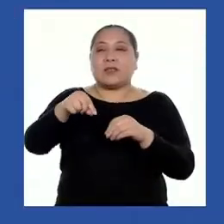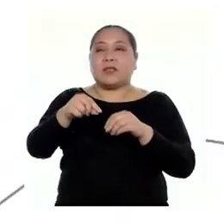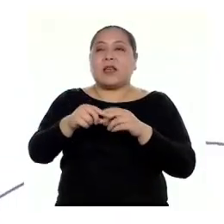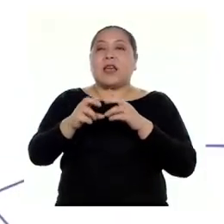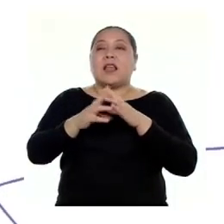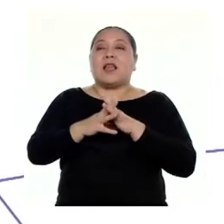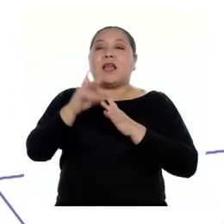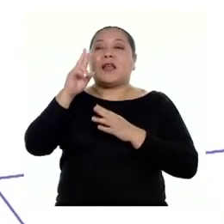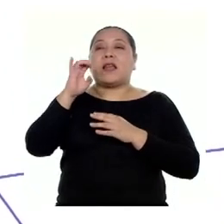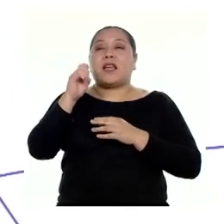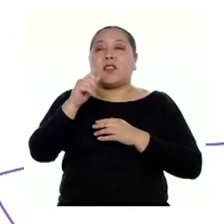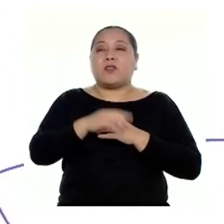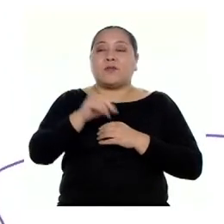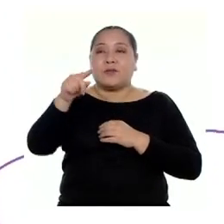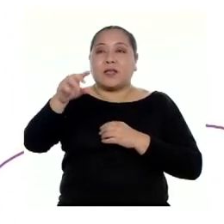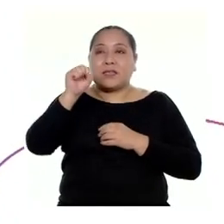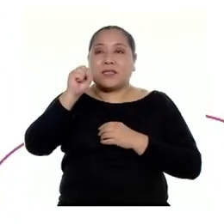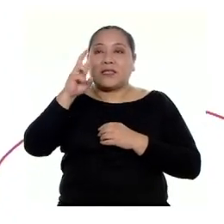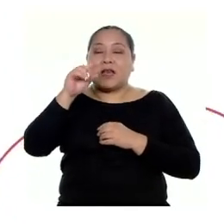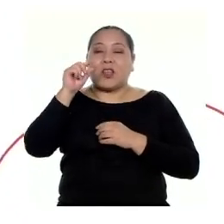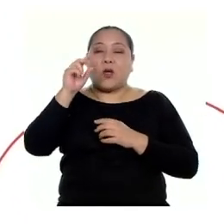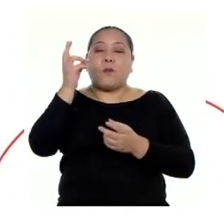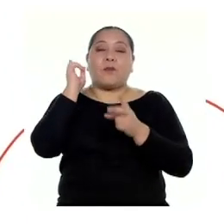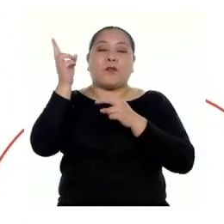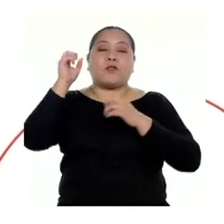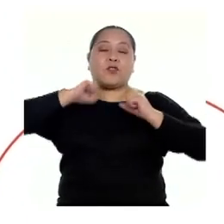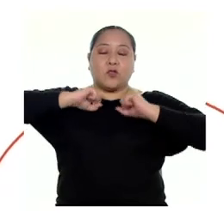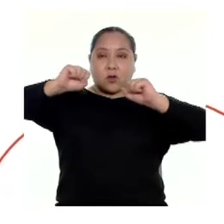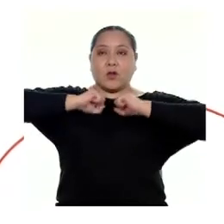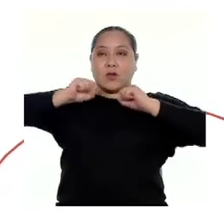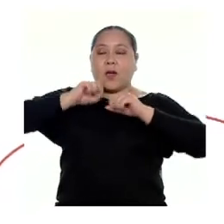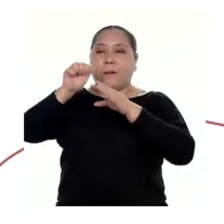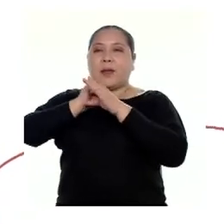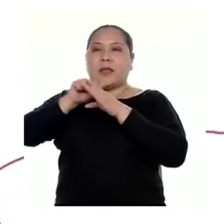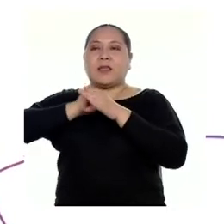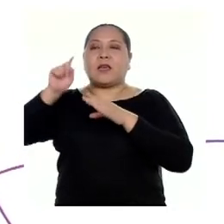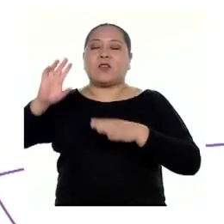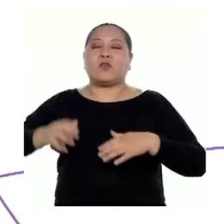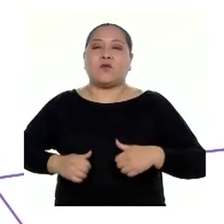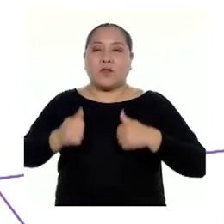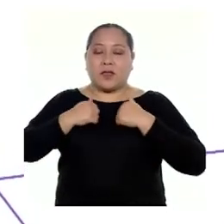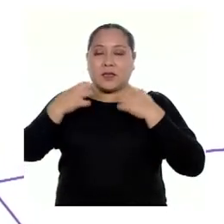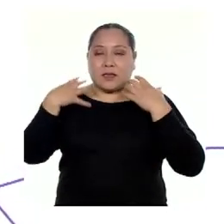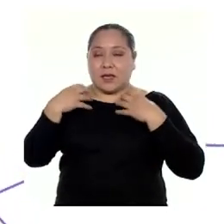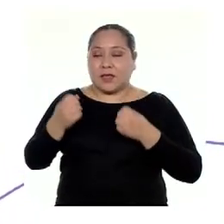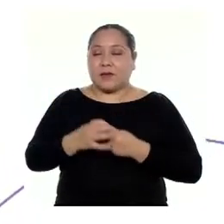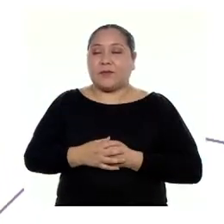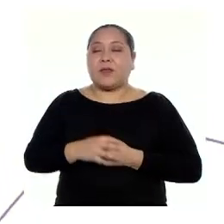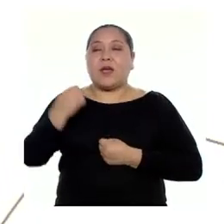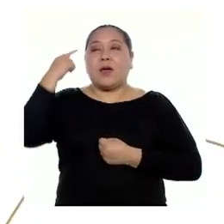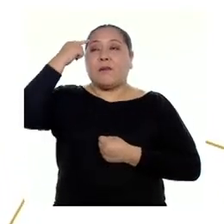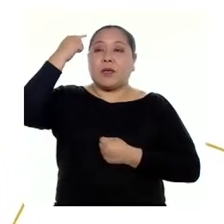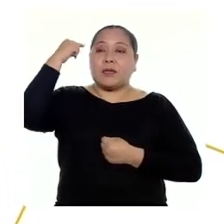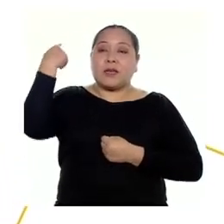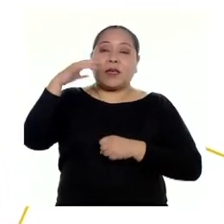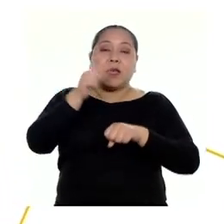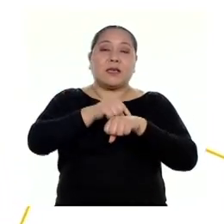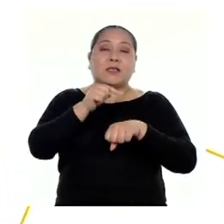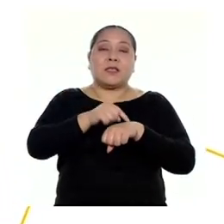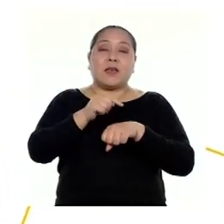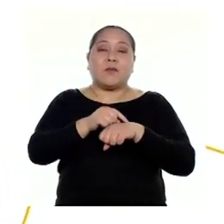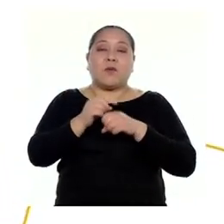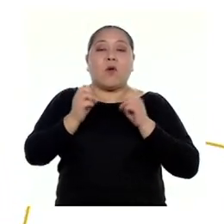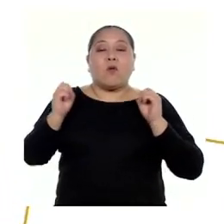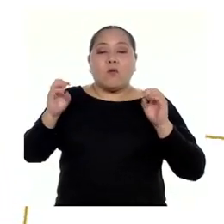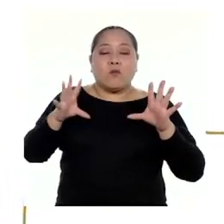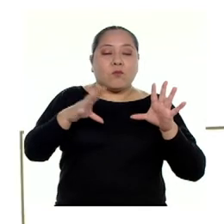hoy. Sergio es profesor de educación física y practica un estilo de vida saludable. Piensa que ya es tiempo de comprar un